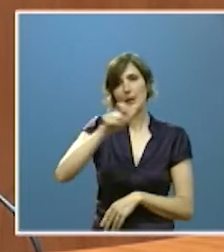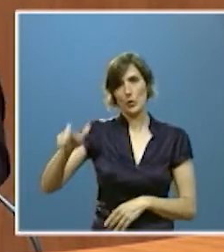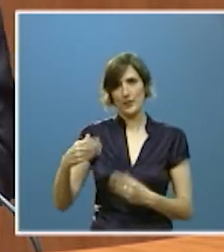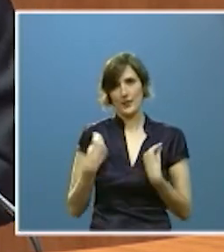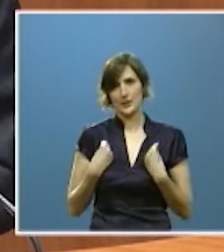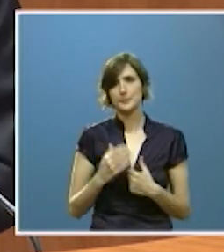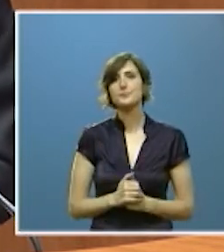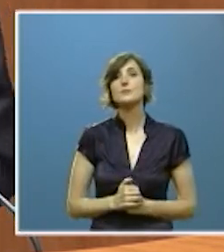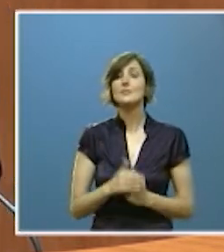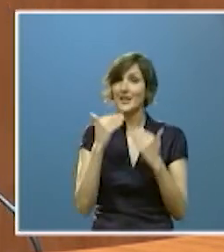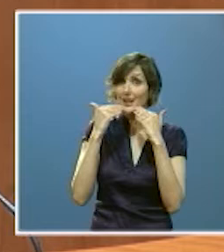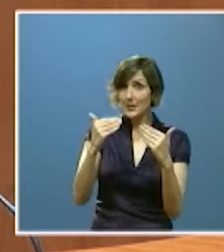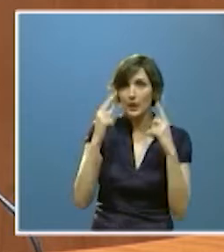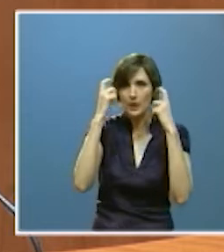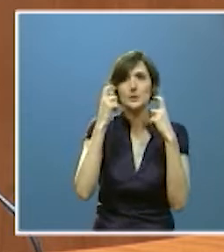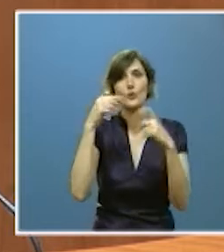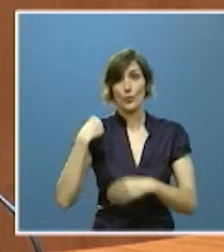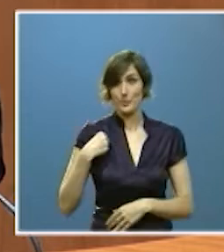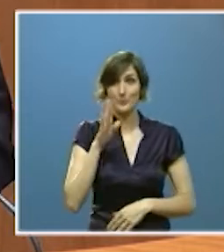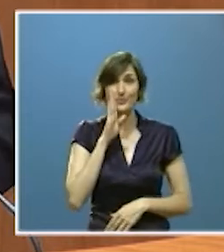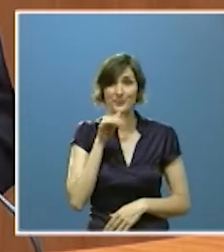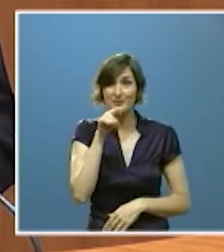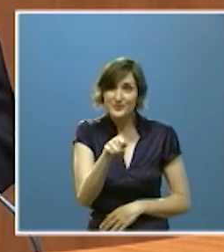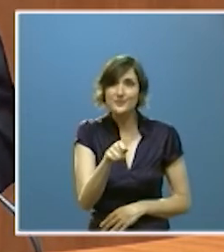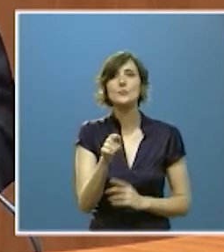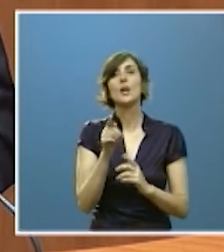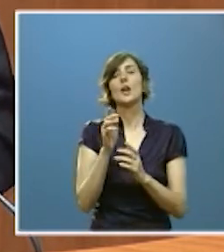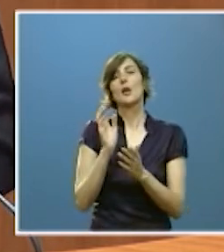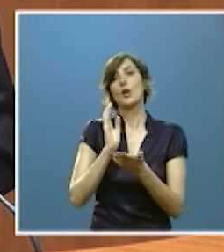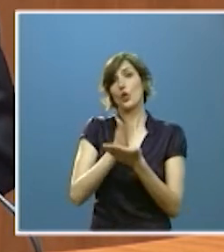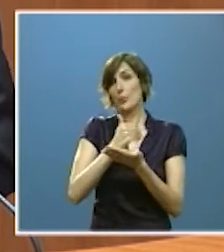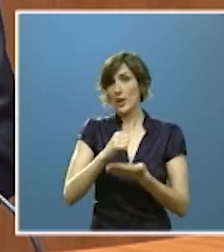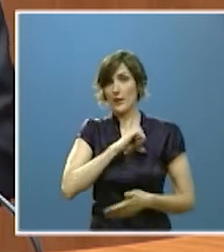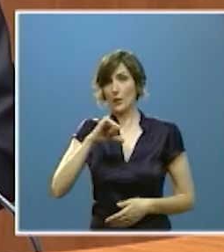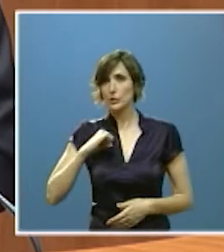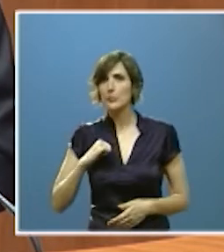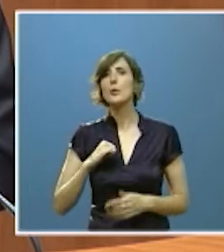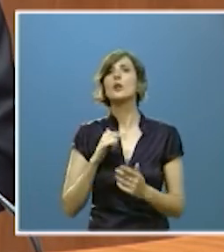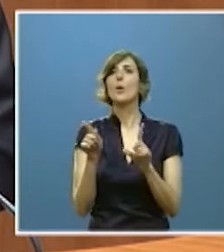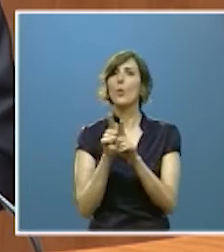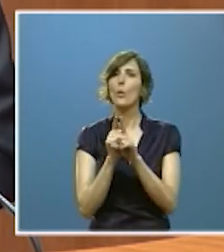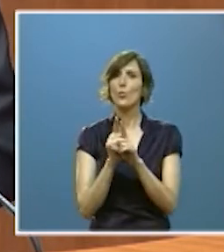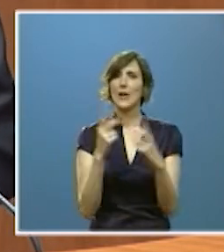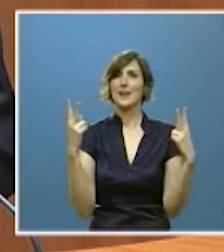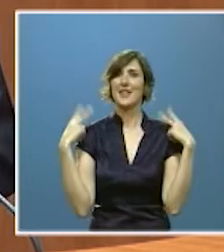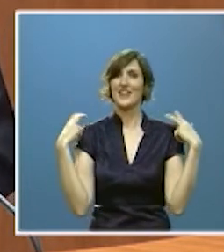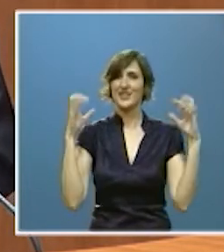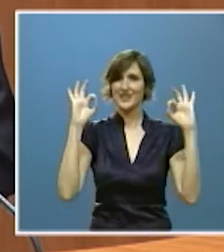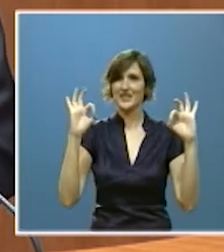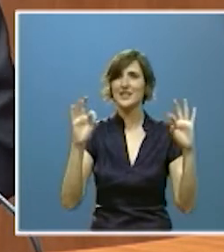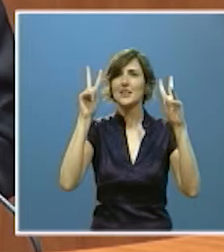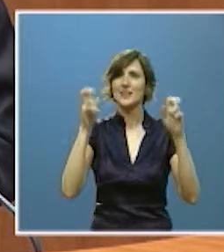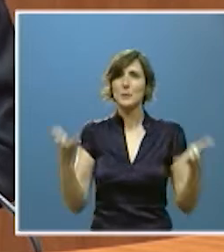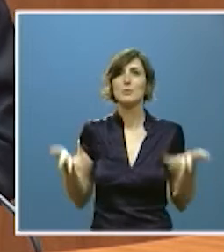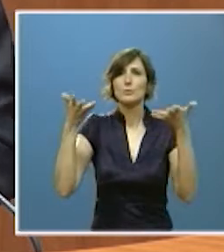gracias a ese esfuerzo la comunidad cuenta con un tratamiento fiscal especialmente favorable a las familias